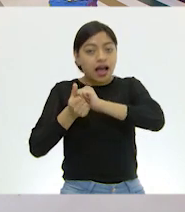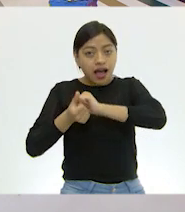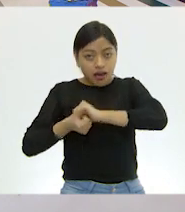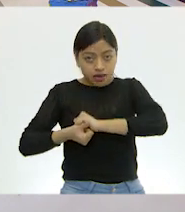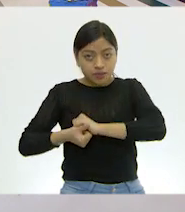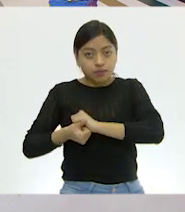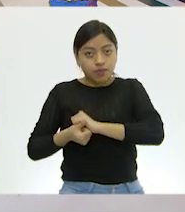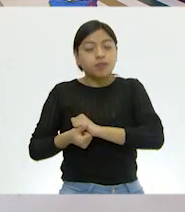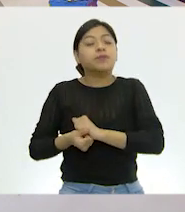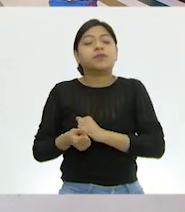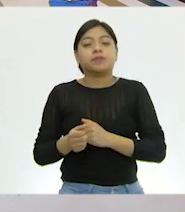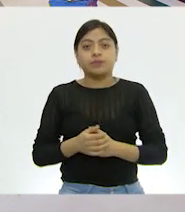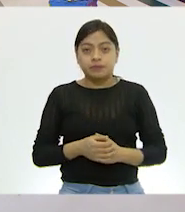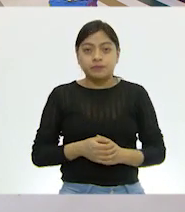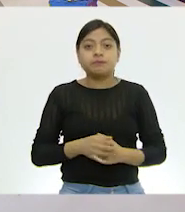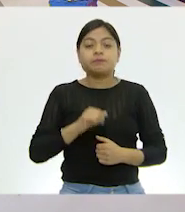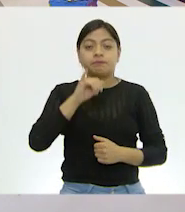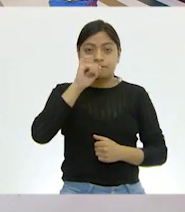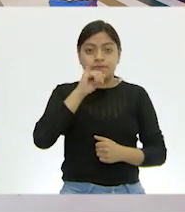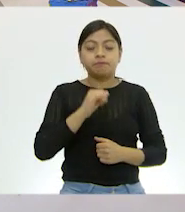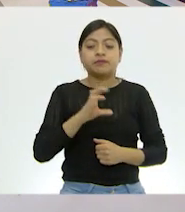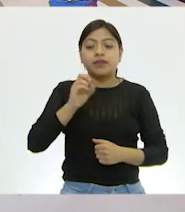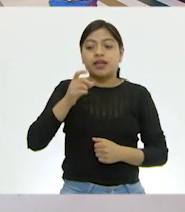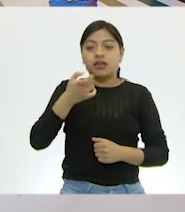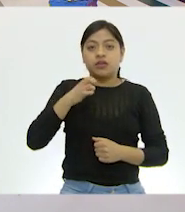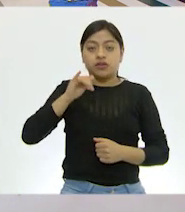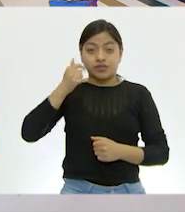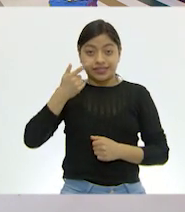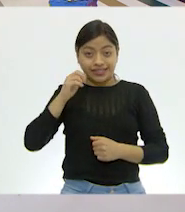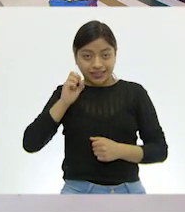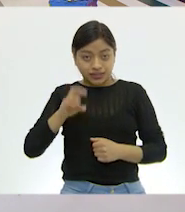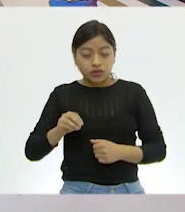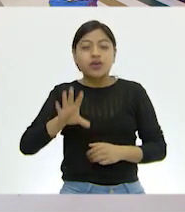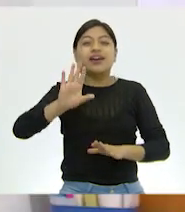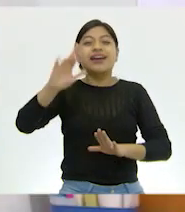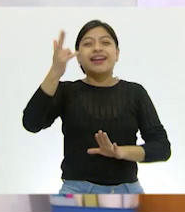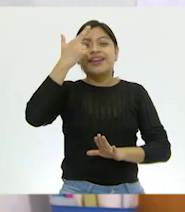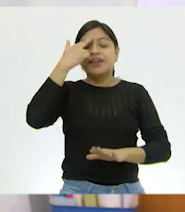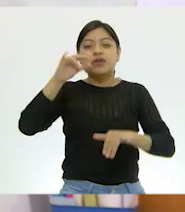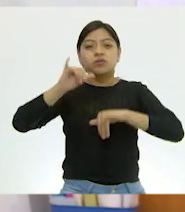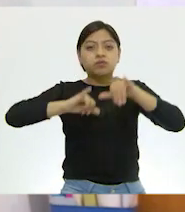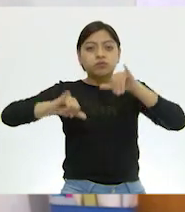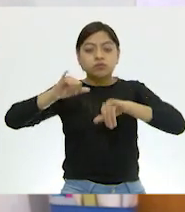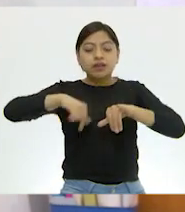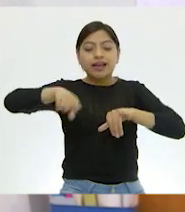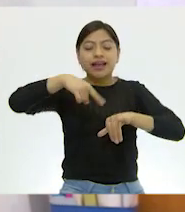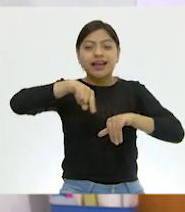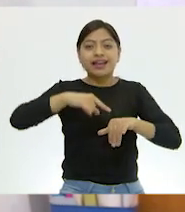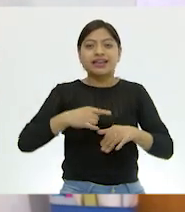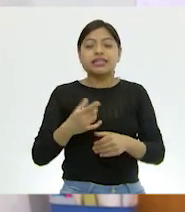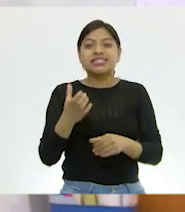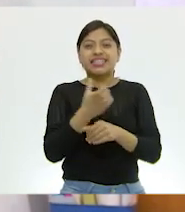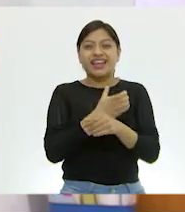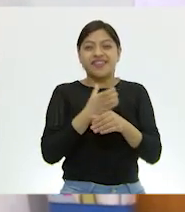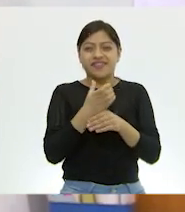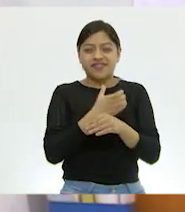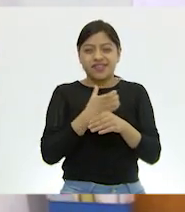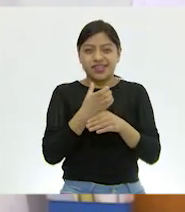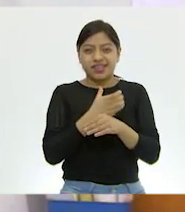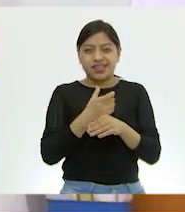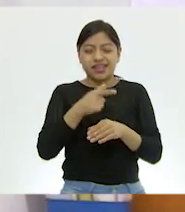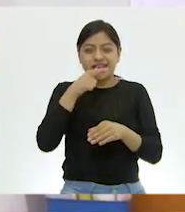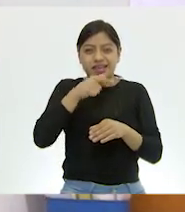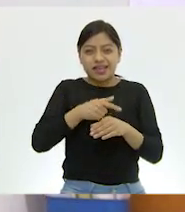Exacto, ahí es donde se filtra el oxígeno, ahí queda, recuerden el experimento que hicimos del café, donde ahí quedaba